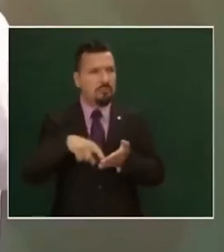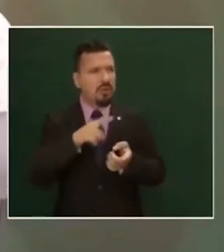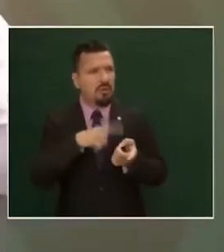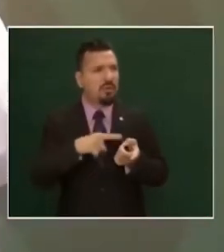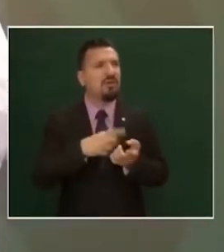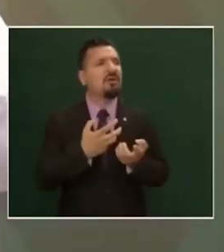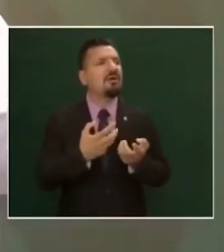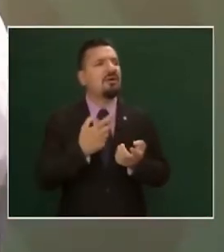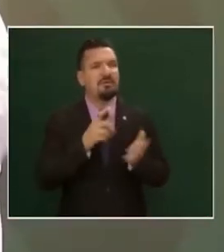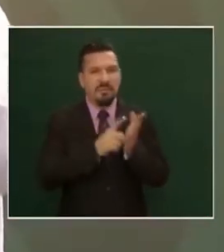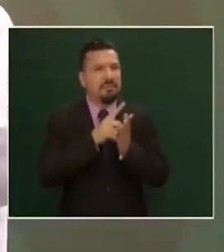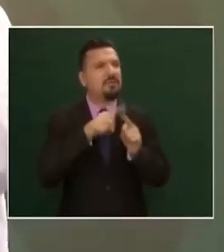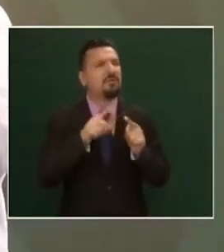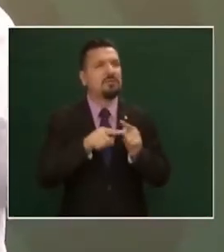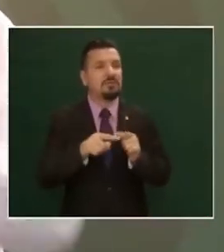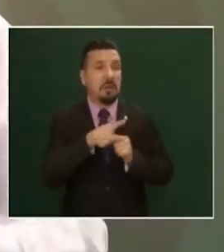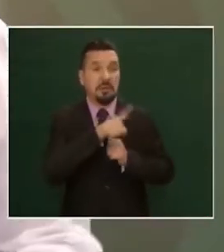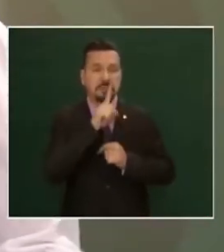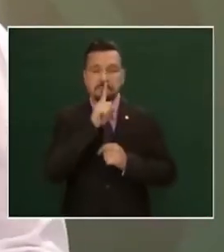los informes